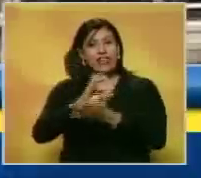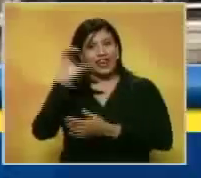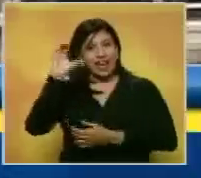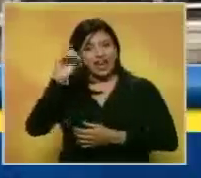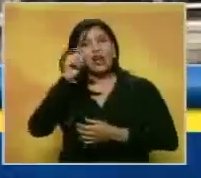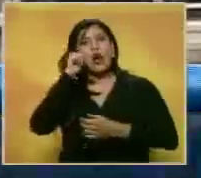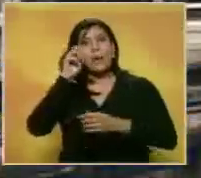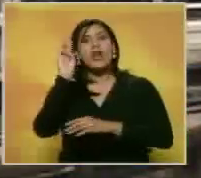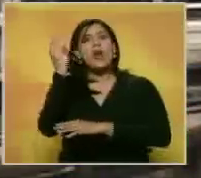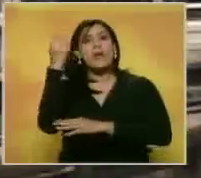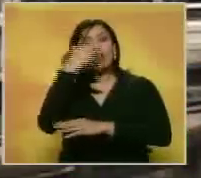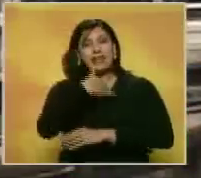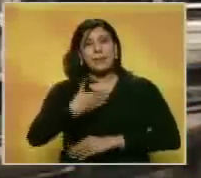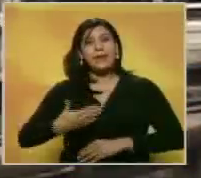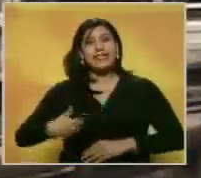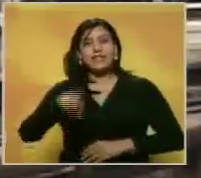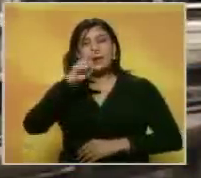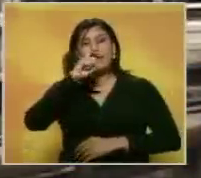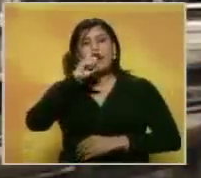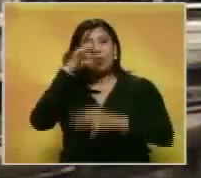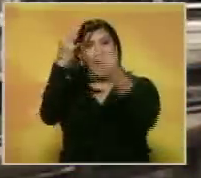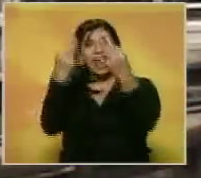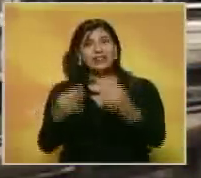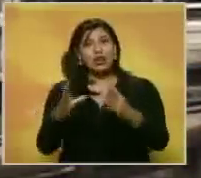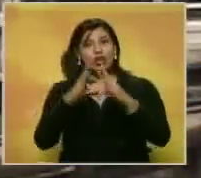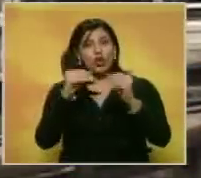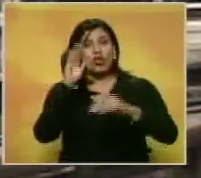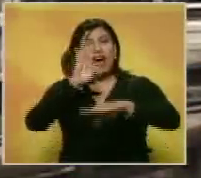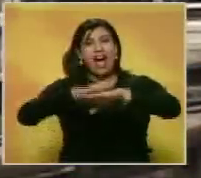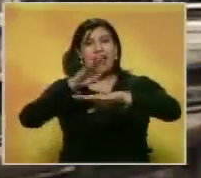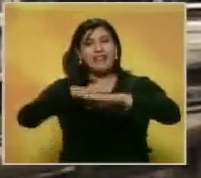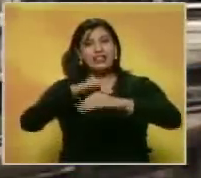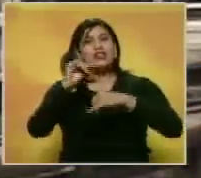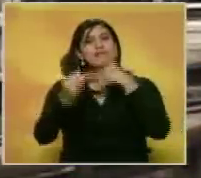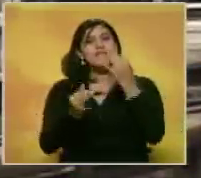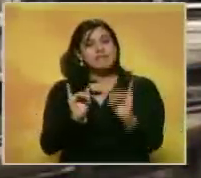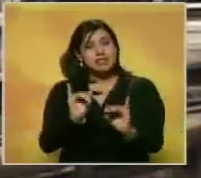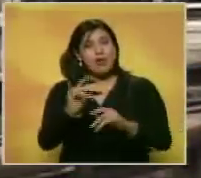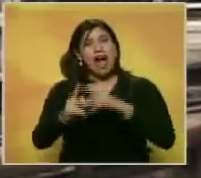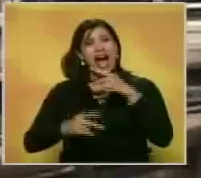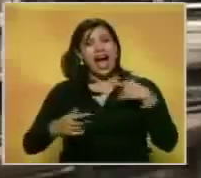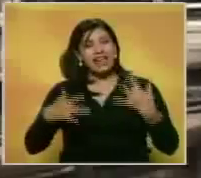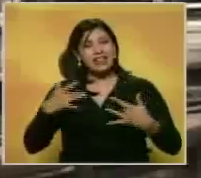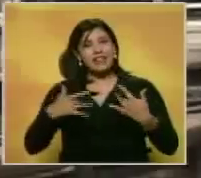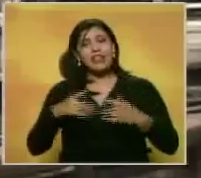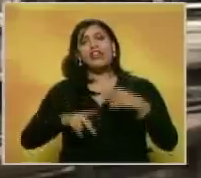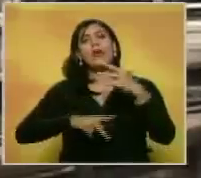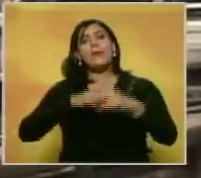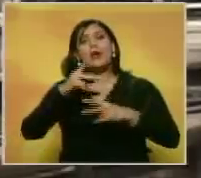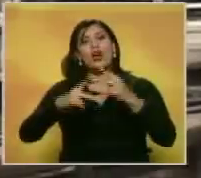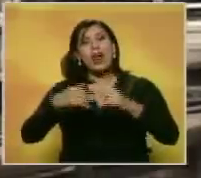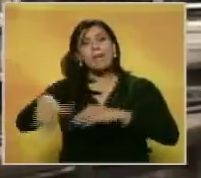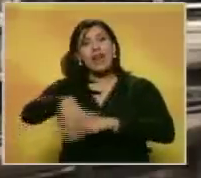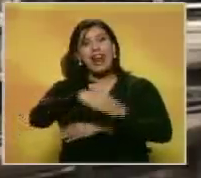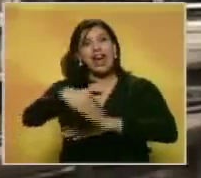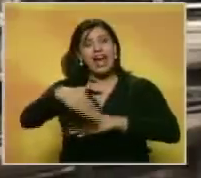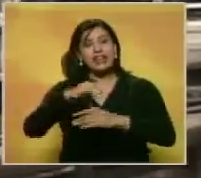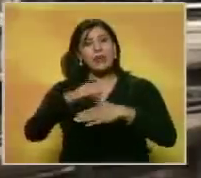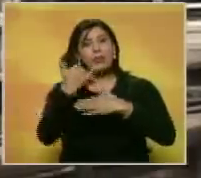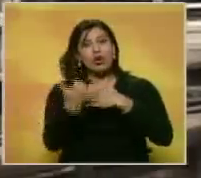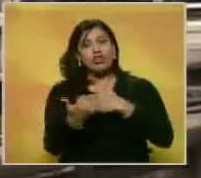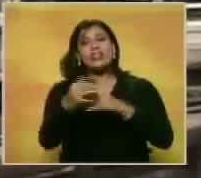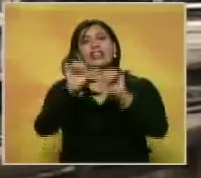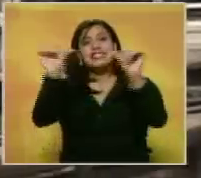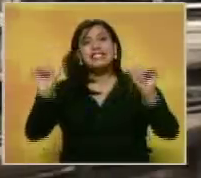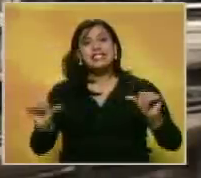Propatria, el presidente de la República, Nicolás Maduro, aseguró que todos estos anuncios forman parte de las actividades del programa Proyecto en la Calle. Dijo que el